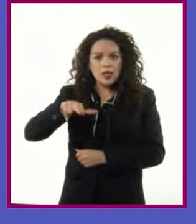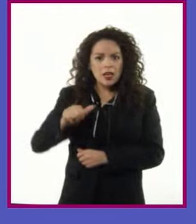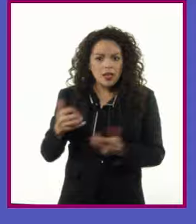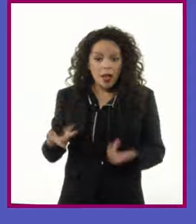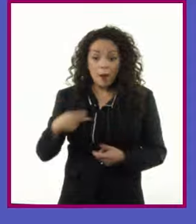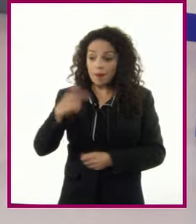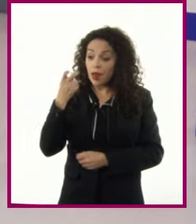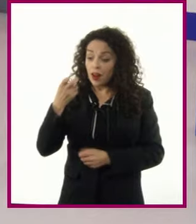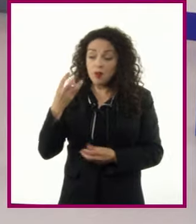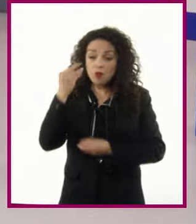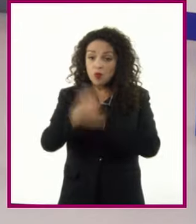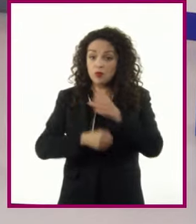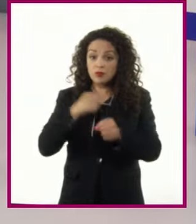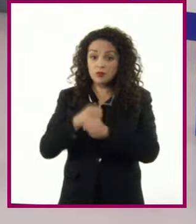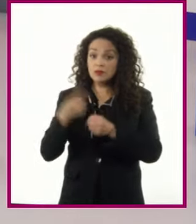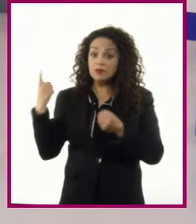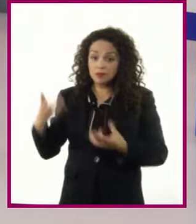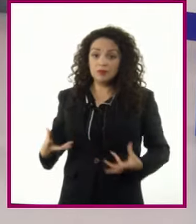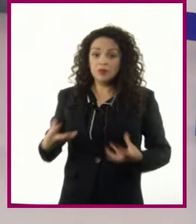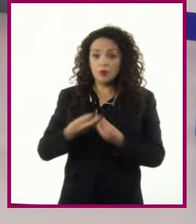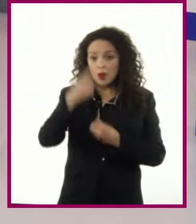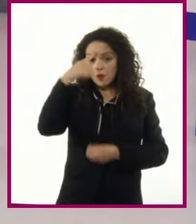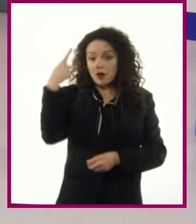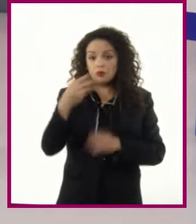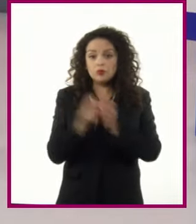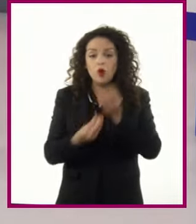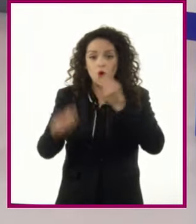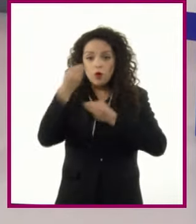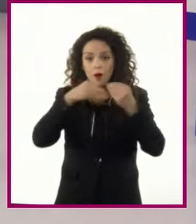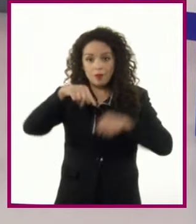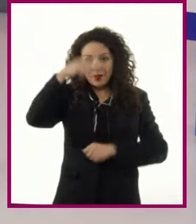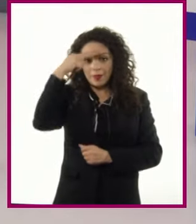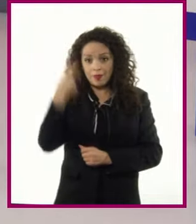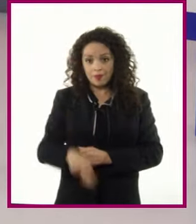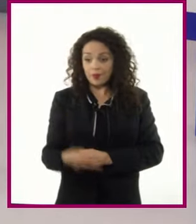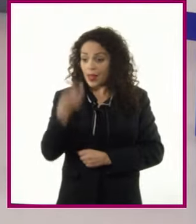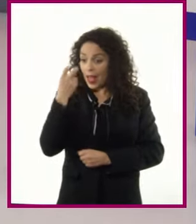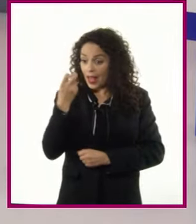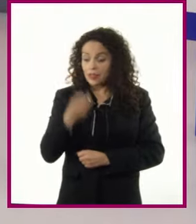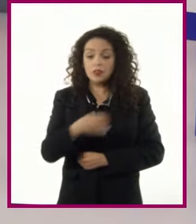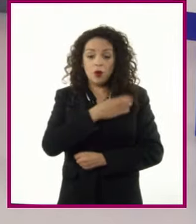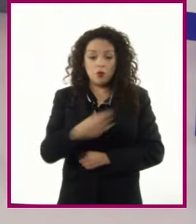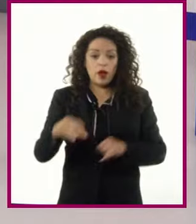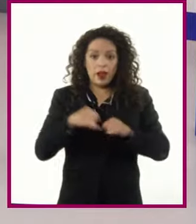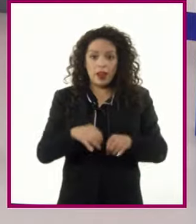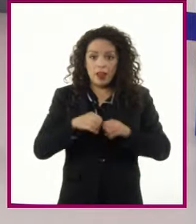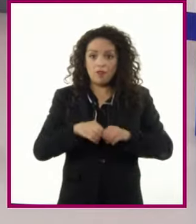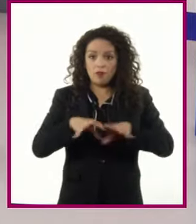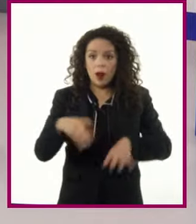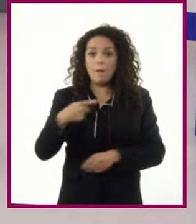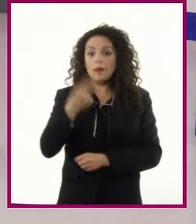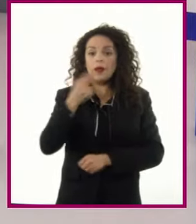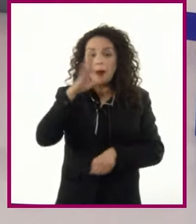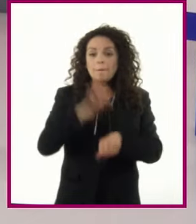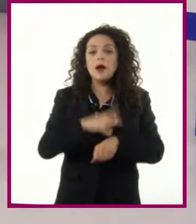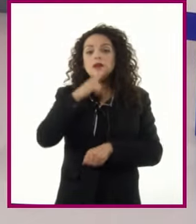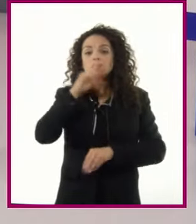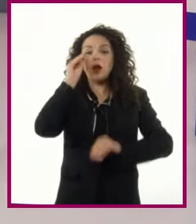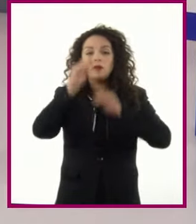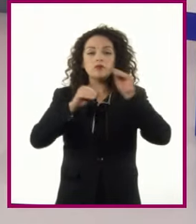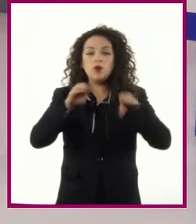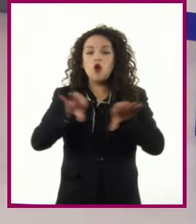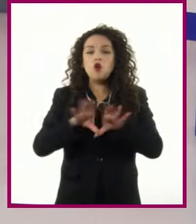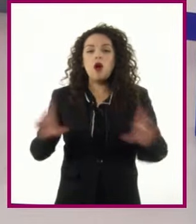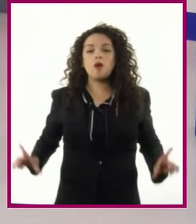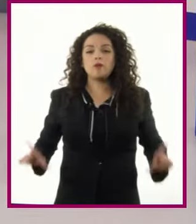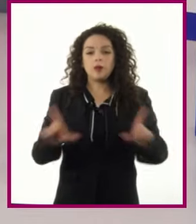años Es un texto con una buena información Sin embargo, es necesario que se mejore la estructura del resumen